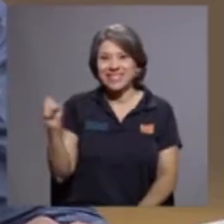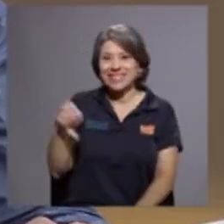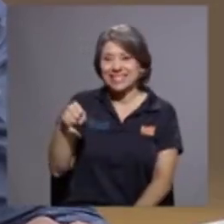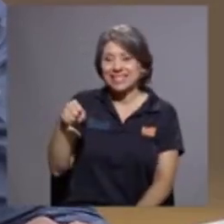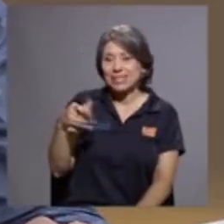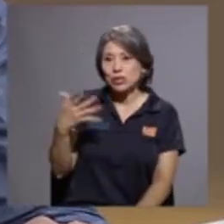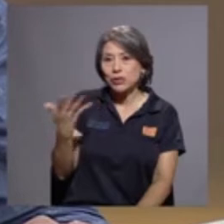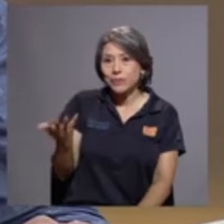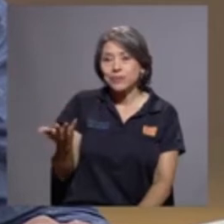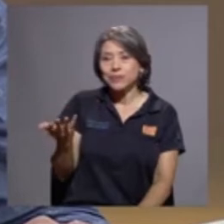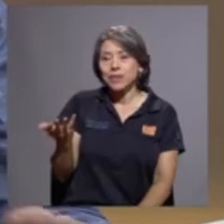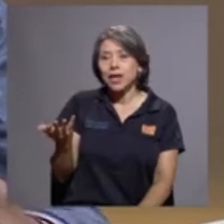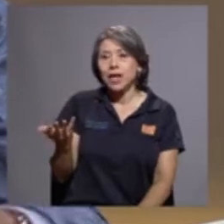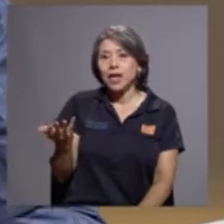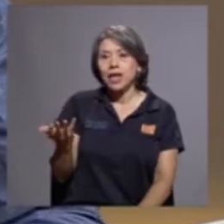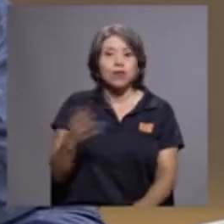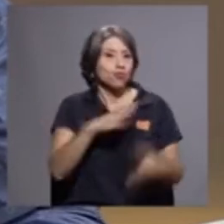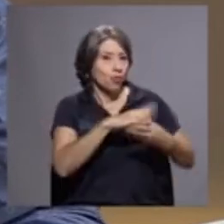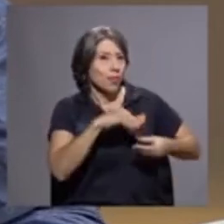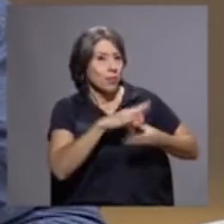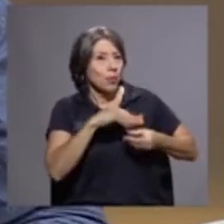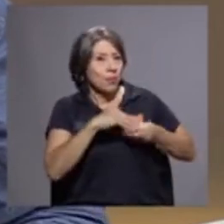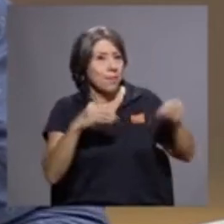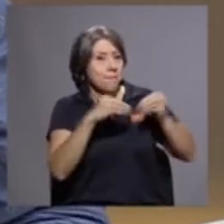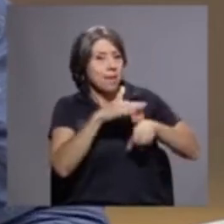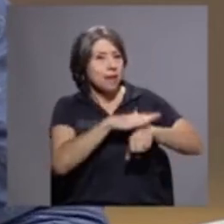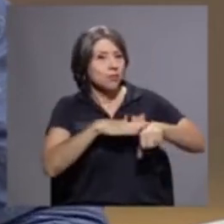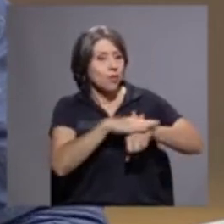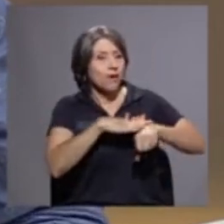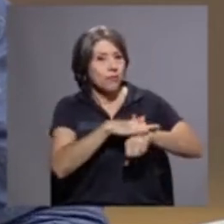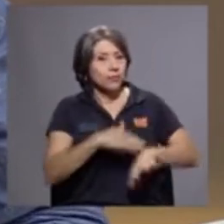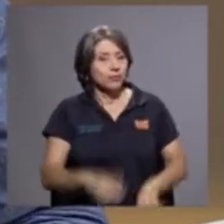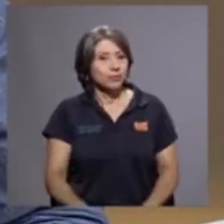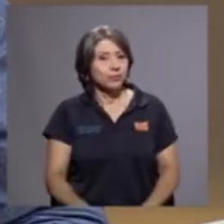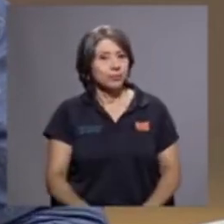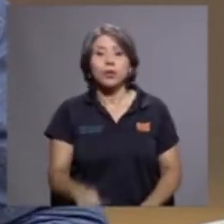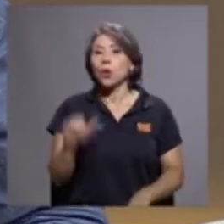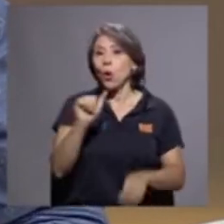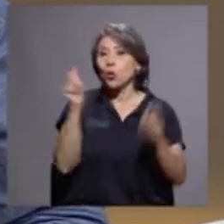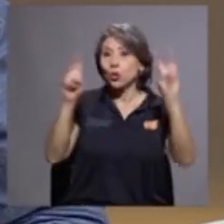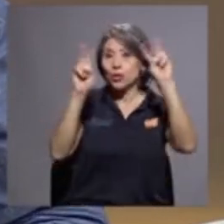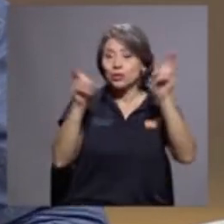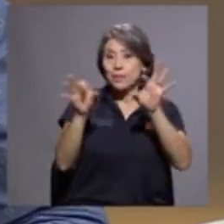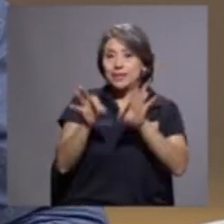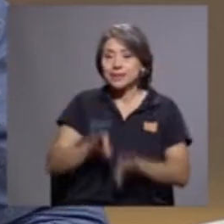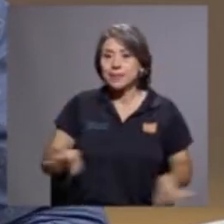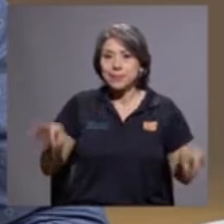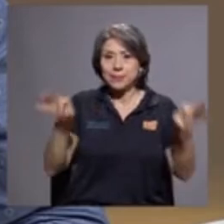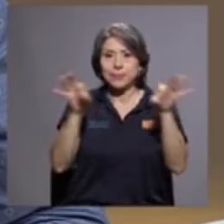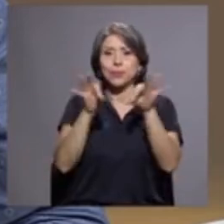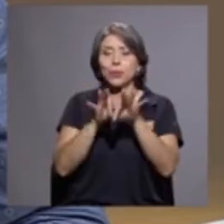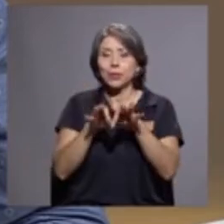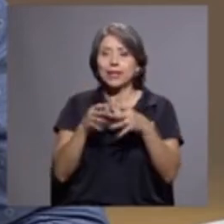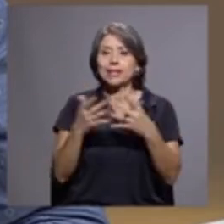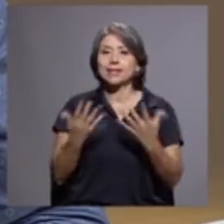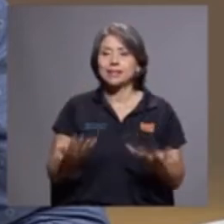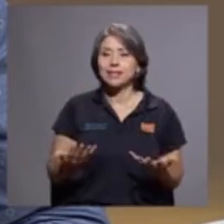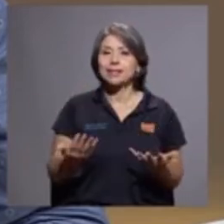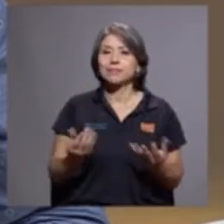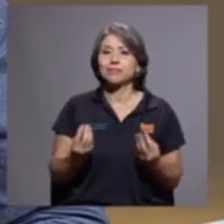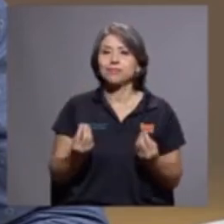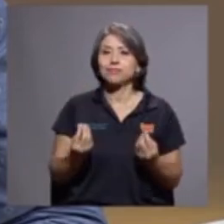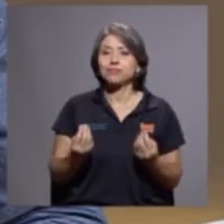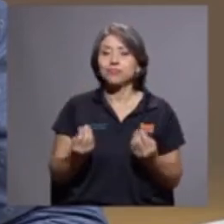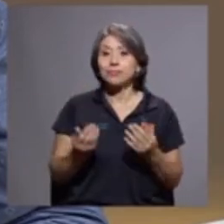bueno, cuénteme, cuénteme más, por favor. Luego, otro de los temas importantes es este, el